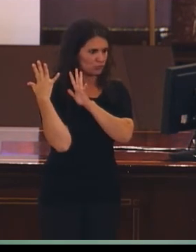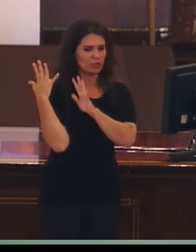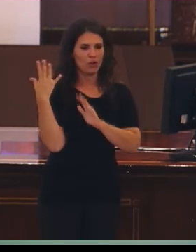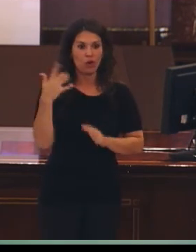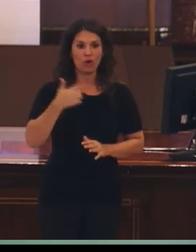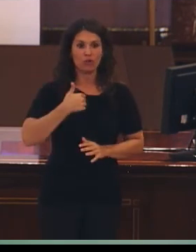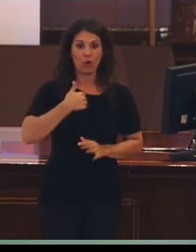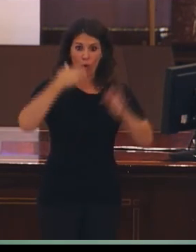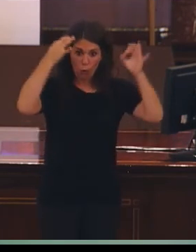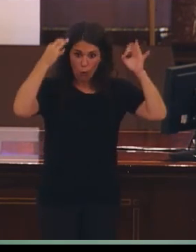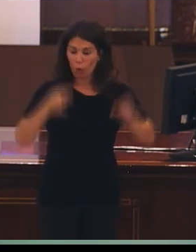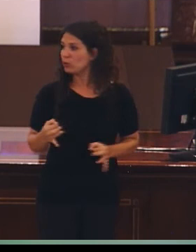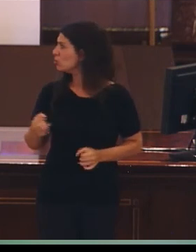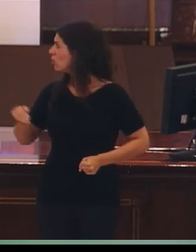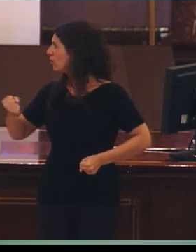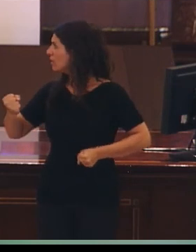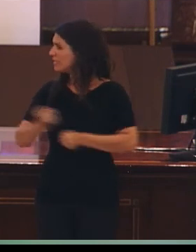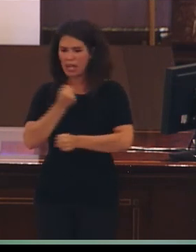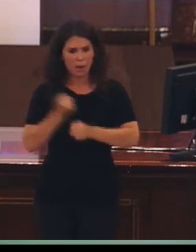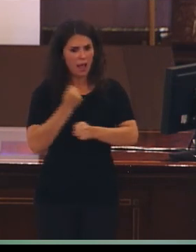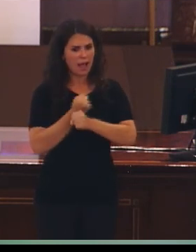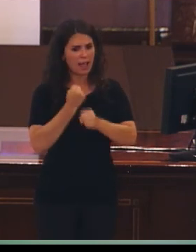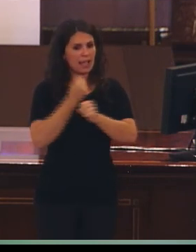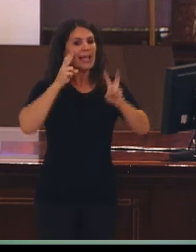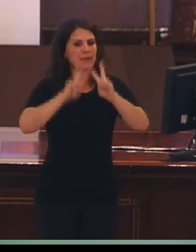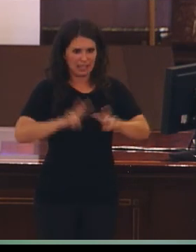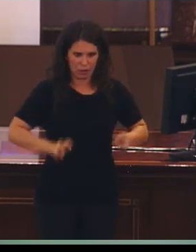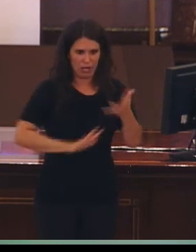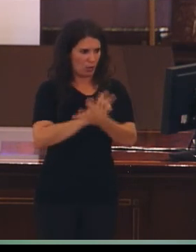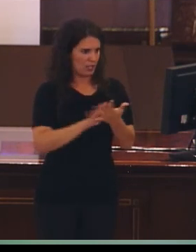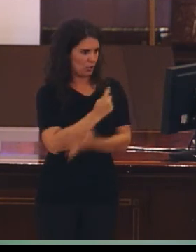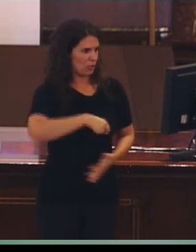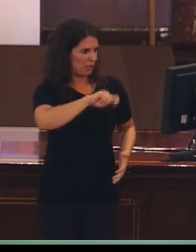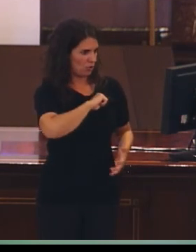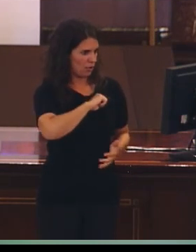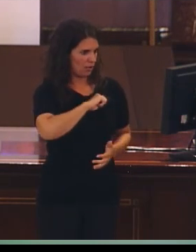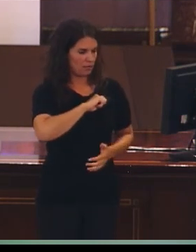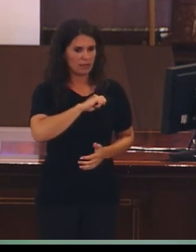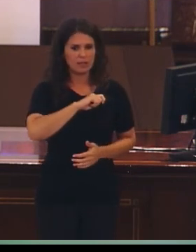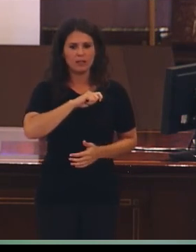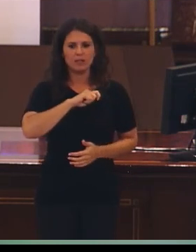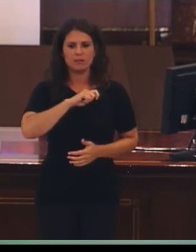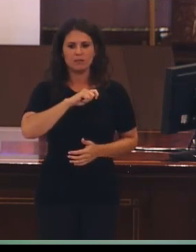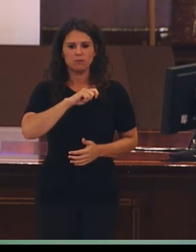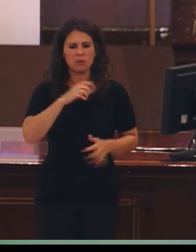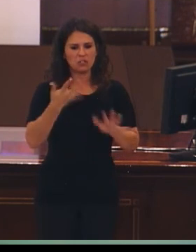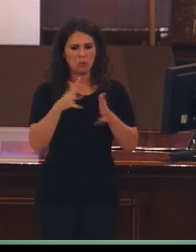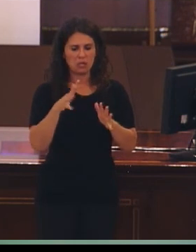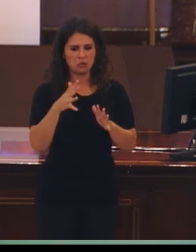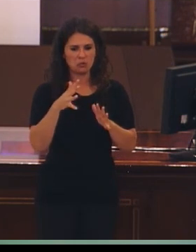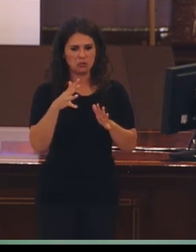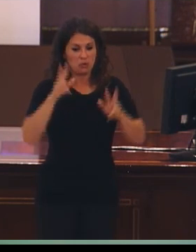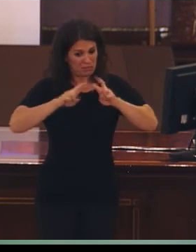yo estaba trabajando en investigación en lengua de signo española, a lo que me había dedicado durante unos cinco años,